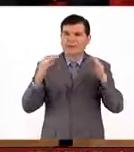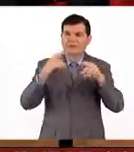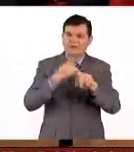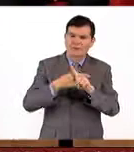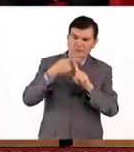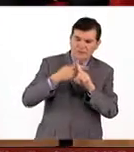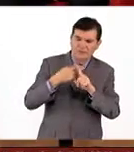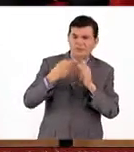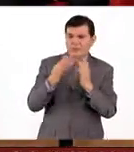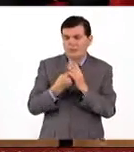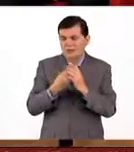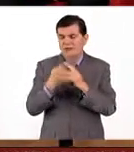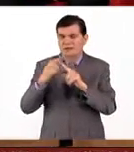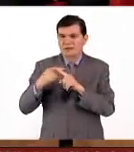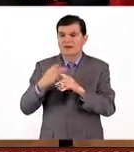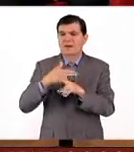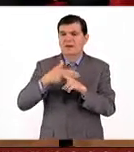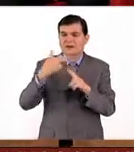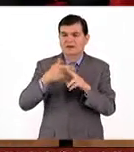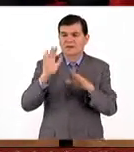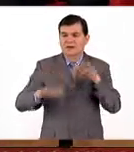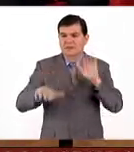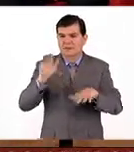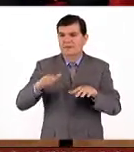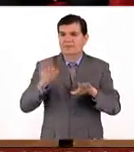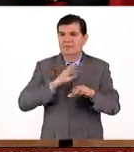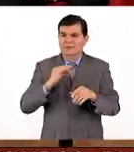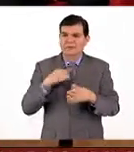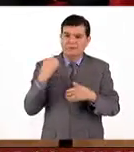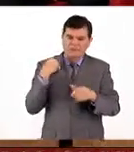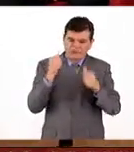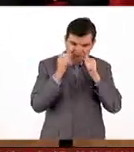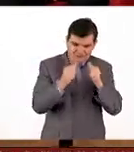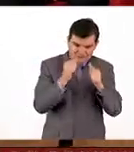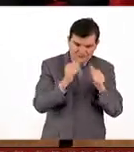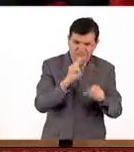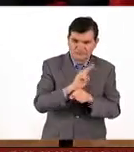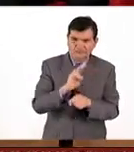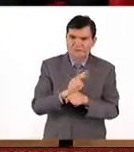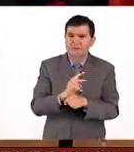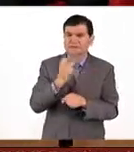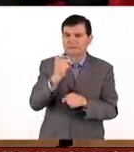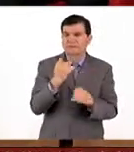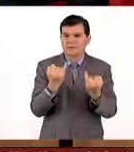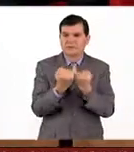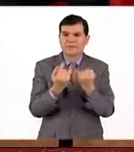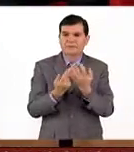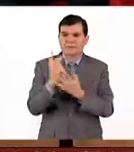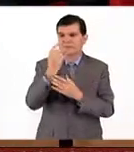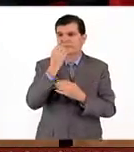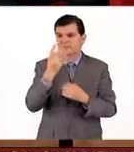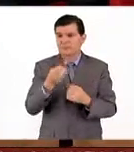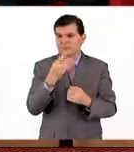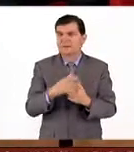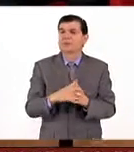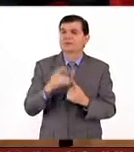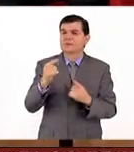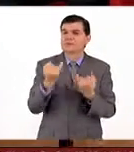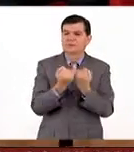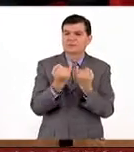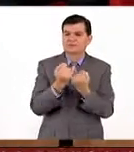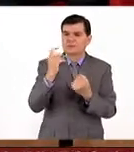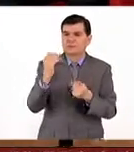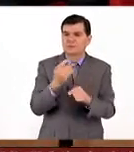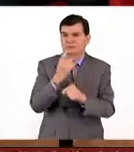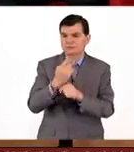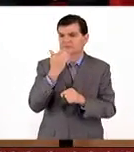temperatura, la humedad, incluyendo que pocas veces podamos estar muy al pendiente de ellas, van a ser plantas exitosas. Y podrían ser una